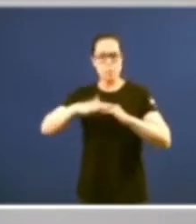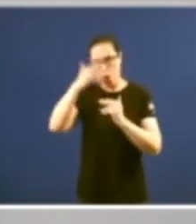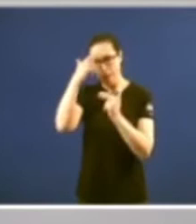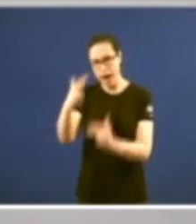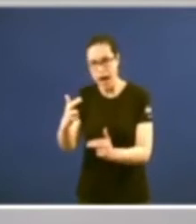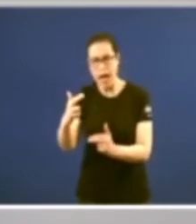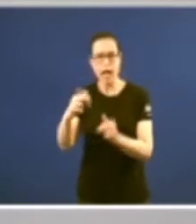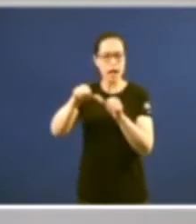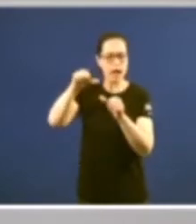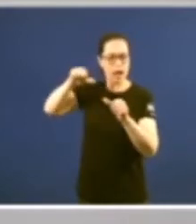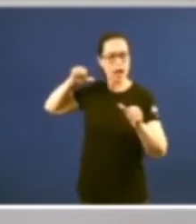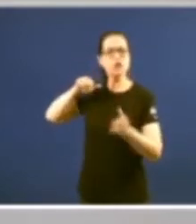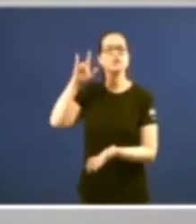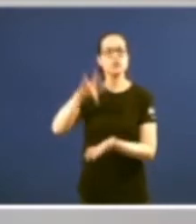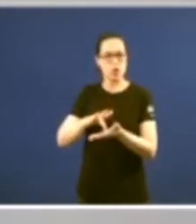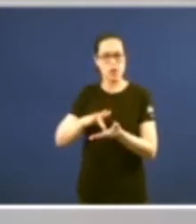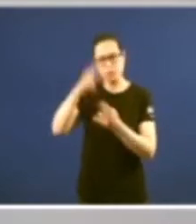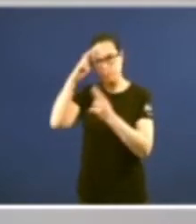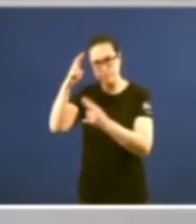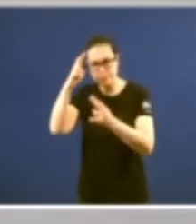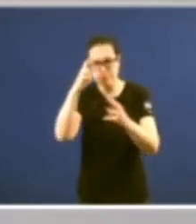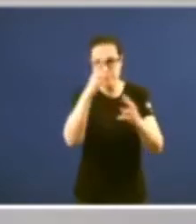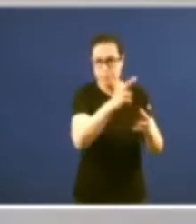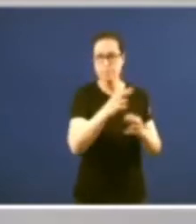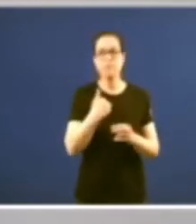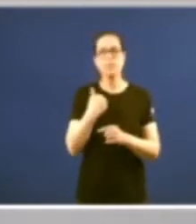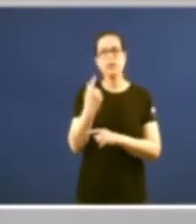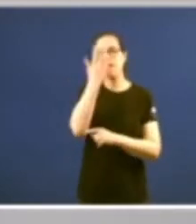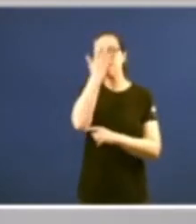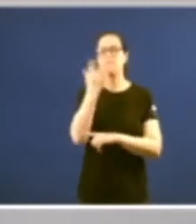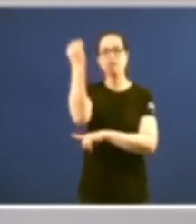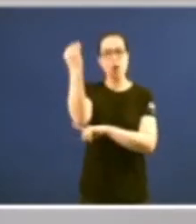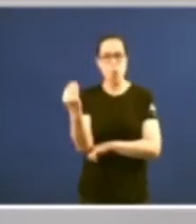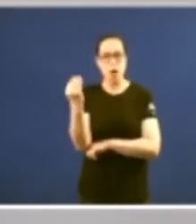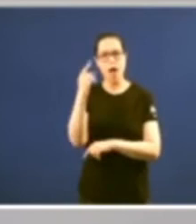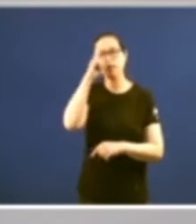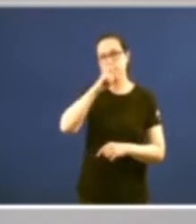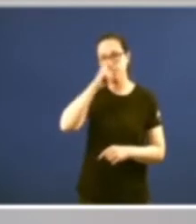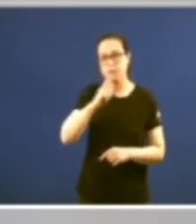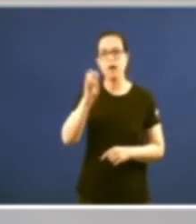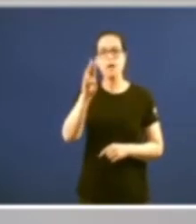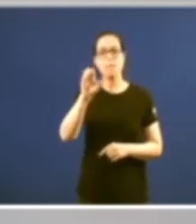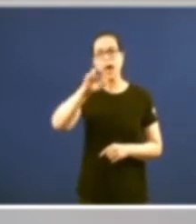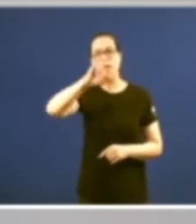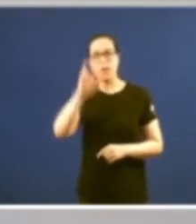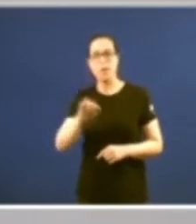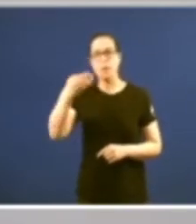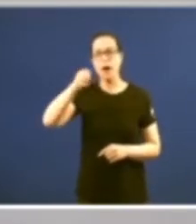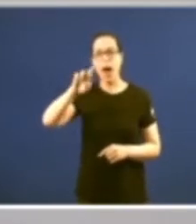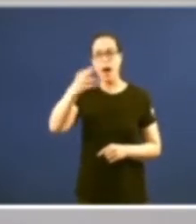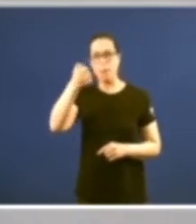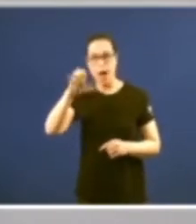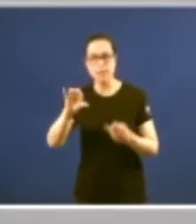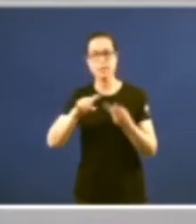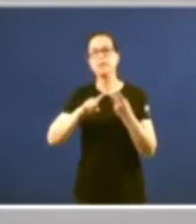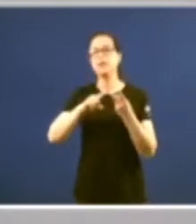habían sido ponentes constitucionales recordando su figura recordando la de Gregorio Peces Barba recordando la de Miguel